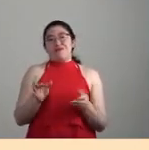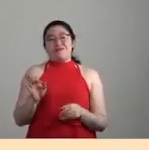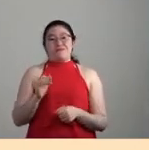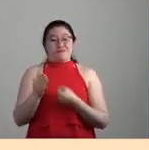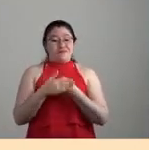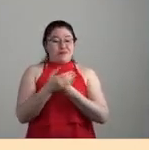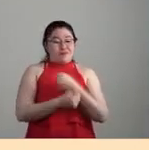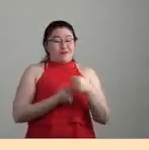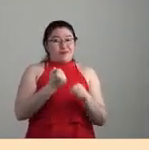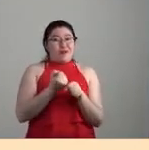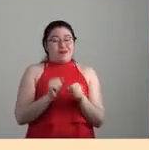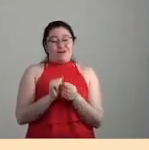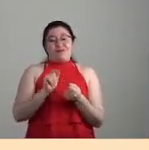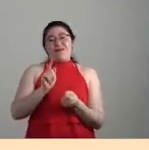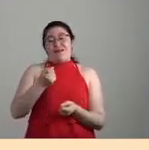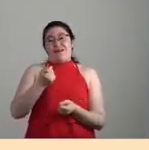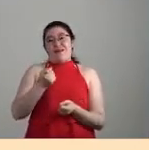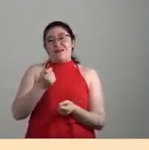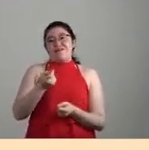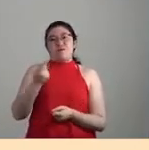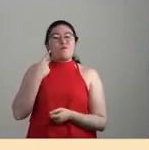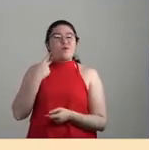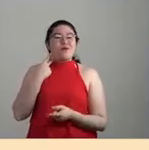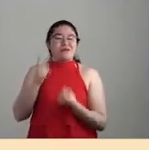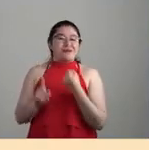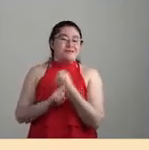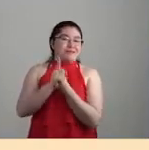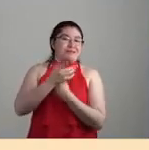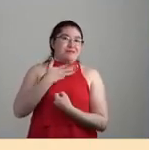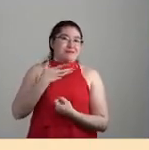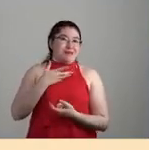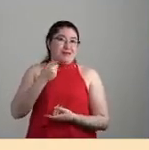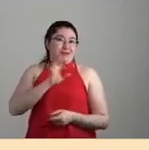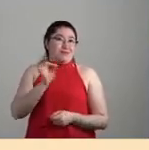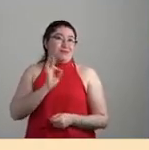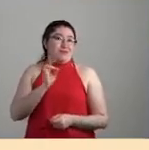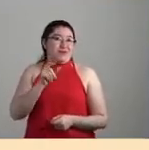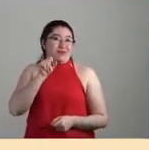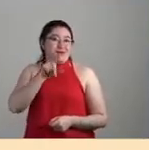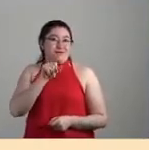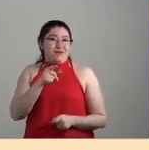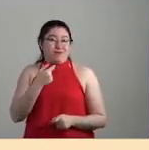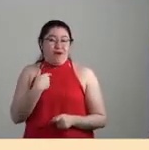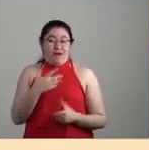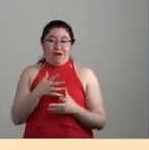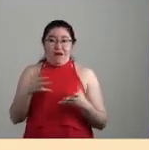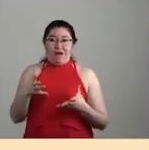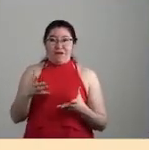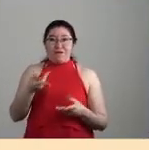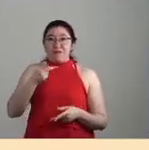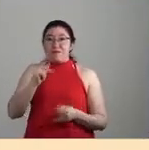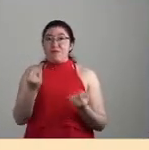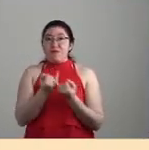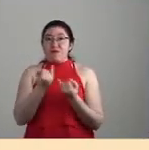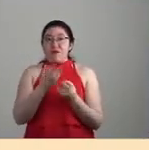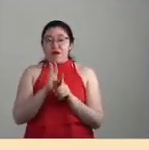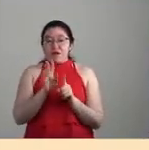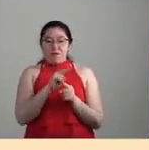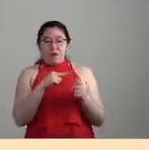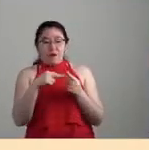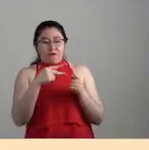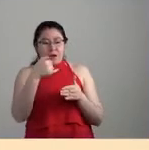años en crisis políticas que no sabemos ahora mismo de todo calidad, que puede ser de oportunidad pero también pueden tener lecturas más